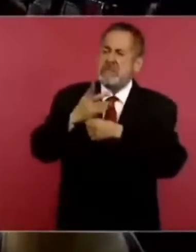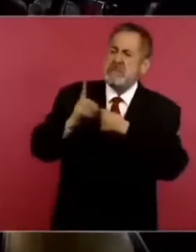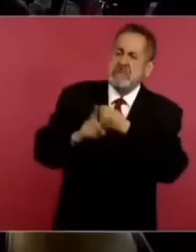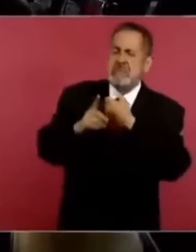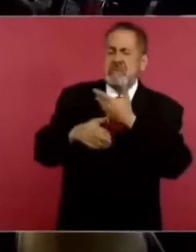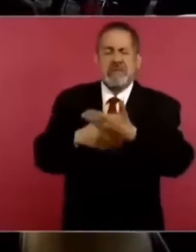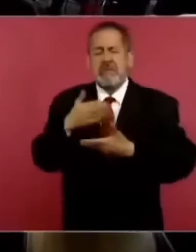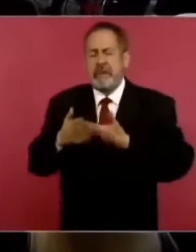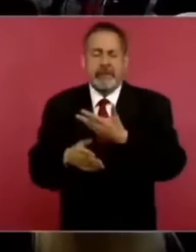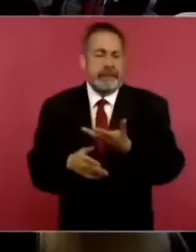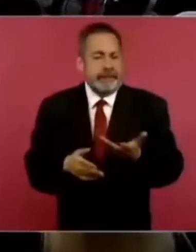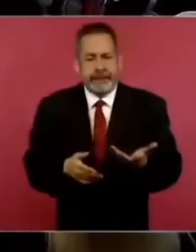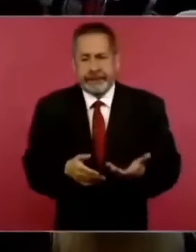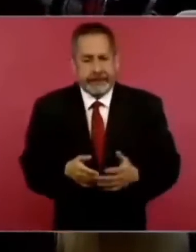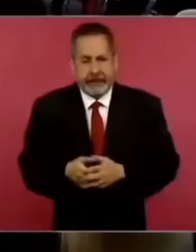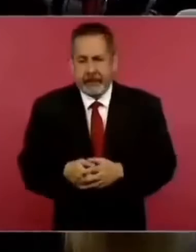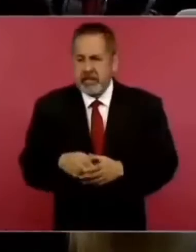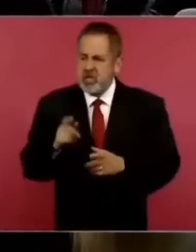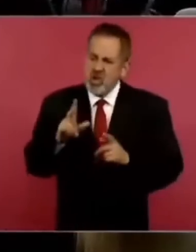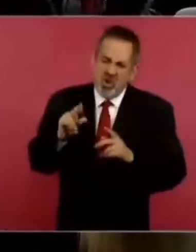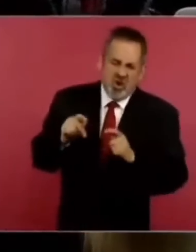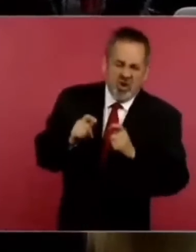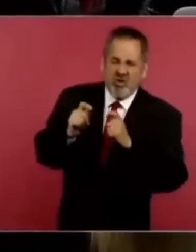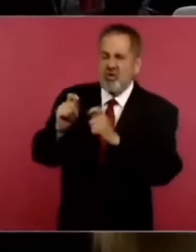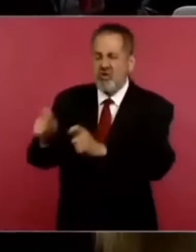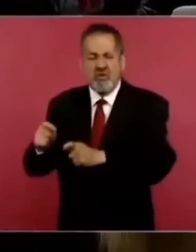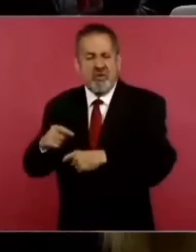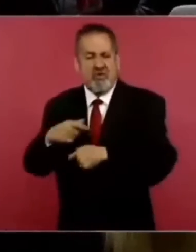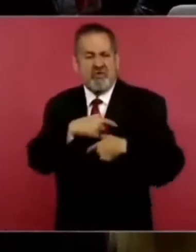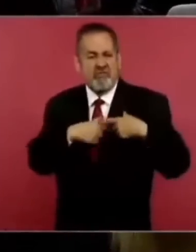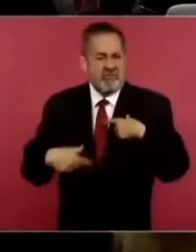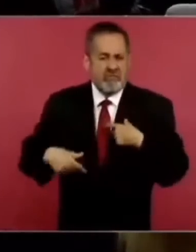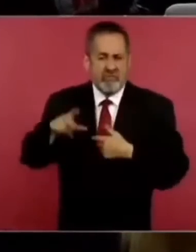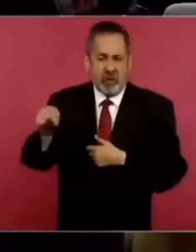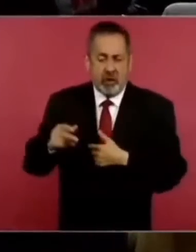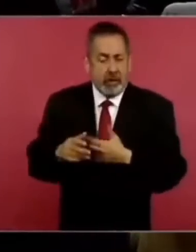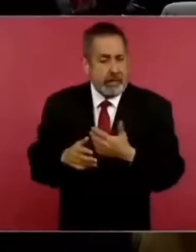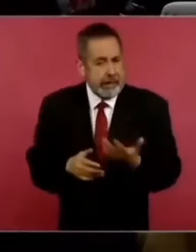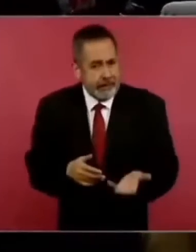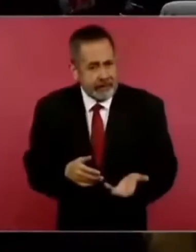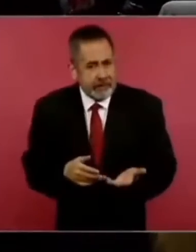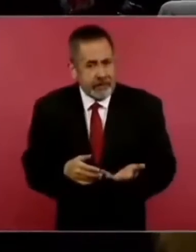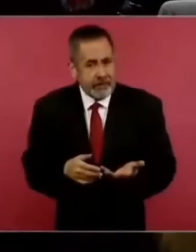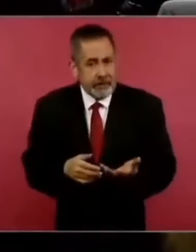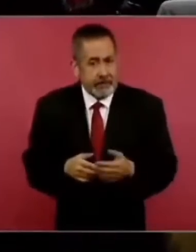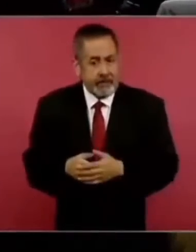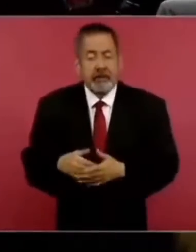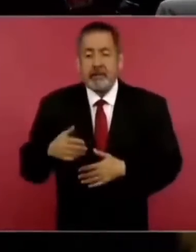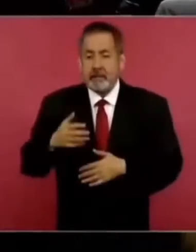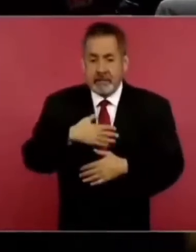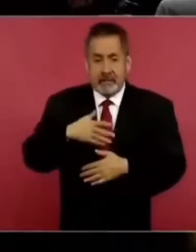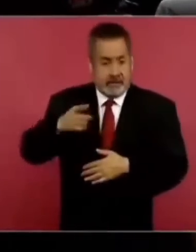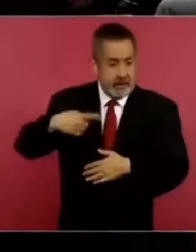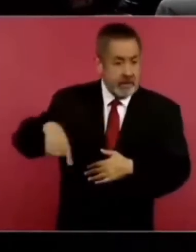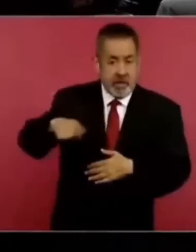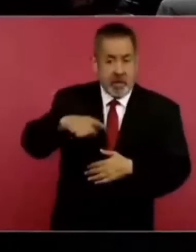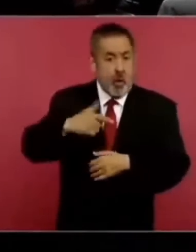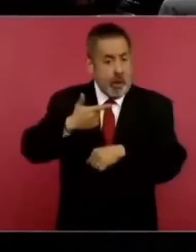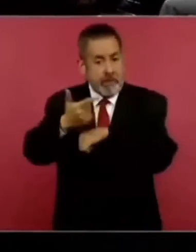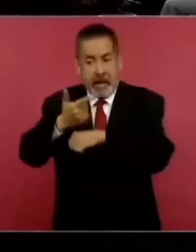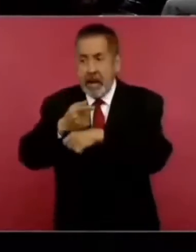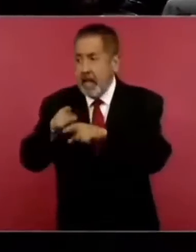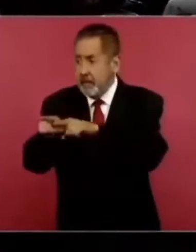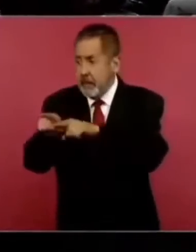que llegue porque ese fue el mandato de nuestros hermanos guatemaltecos